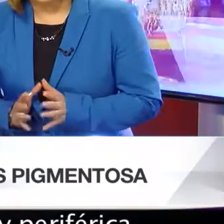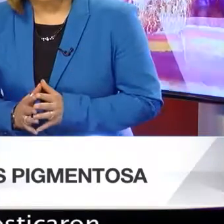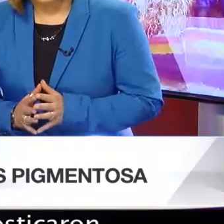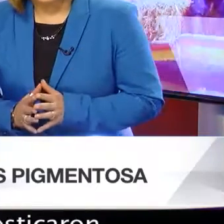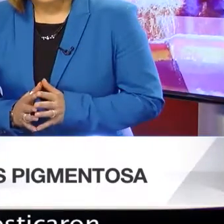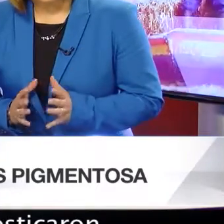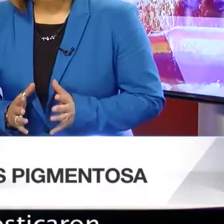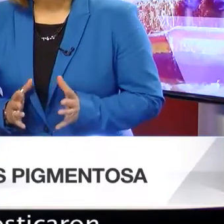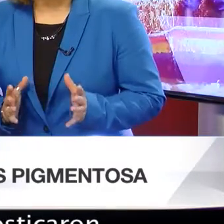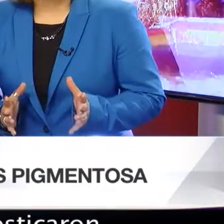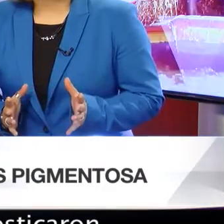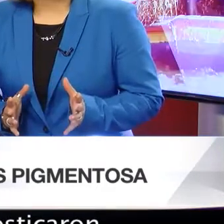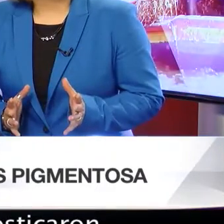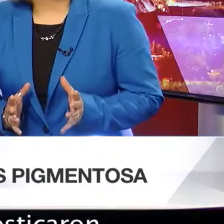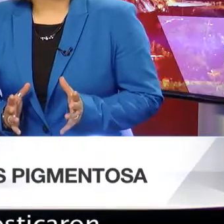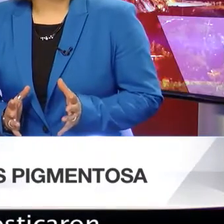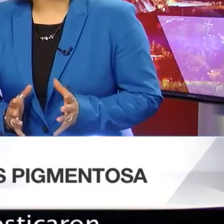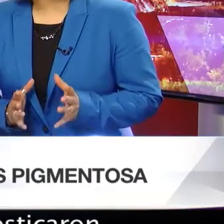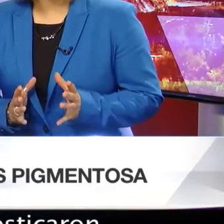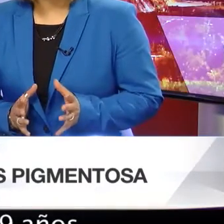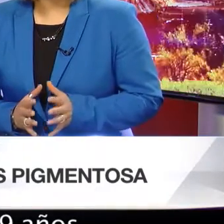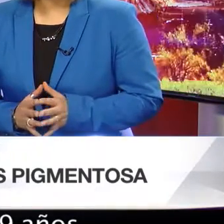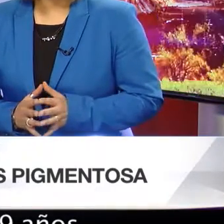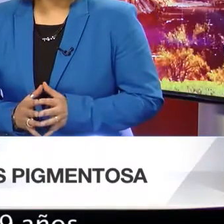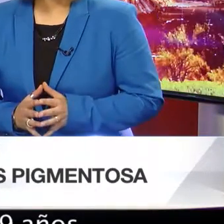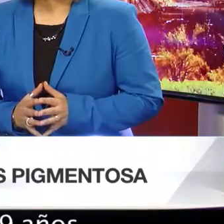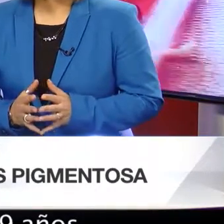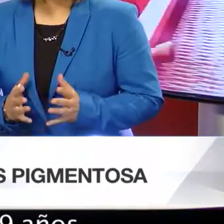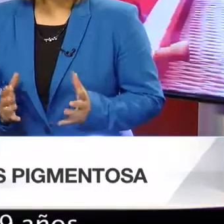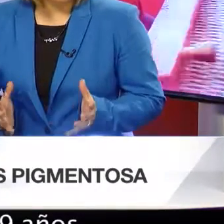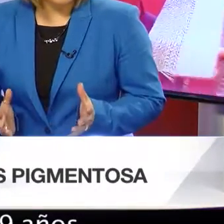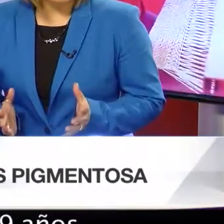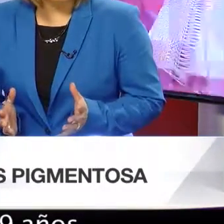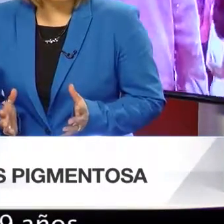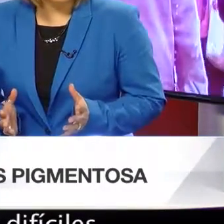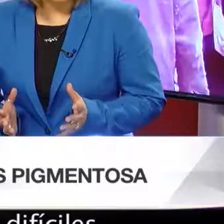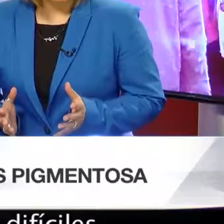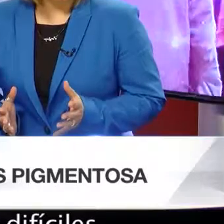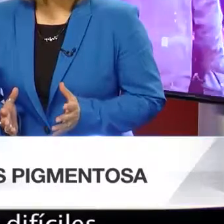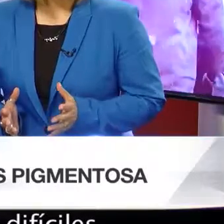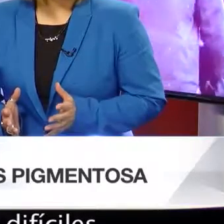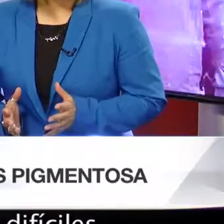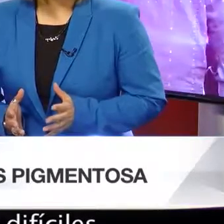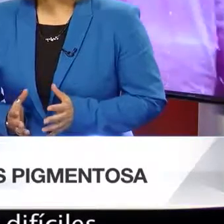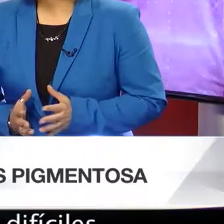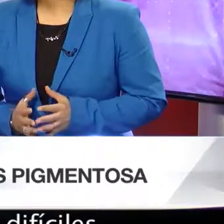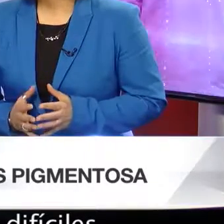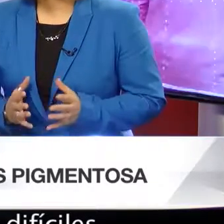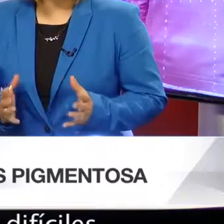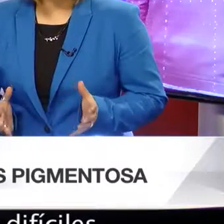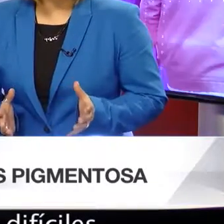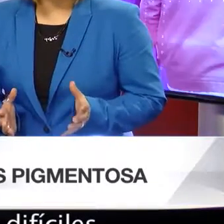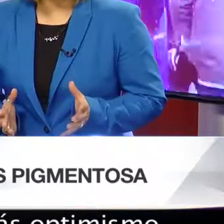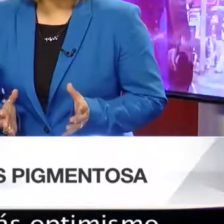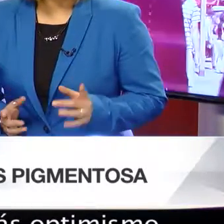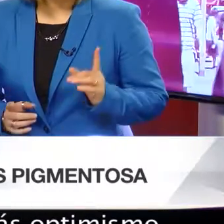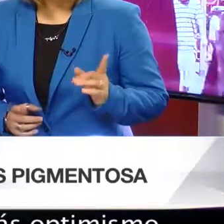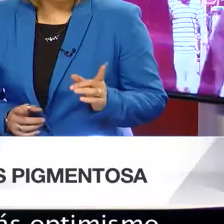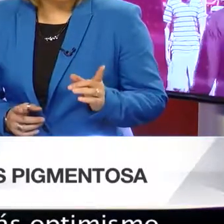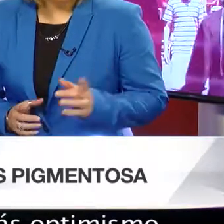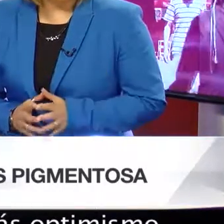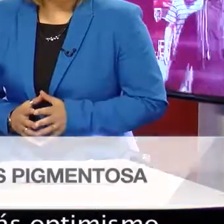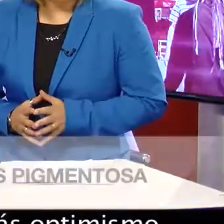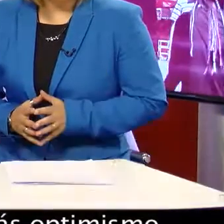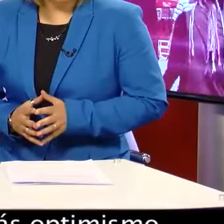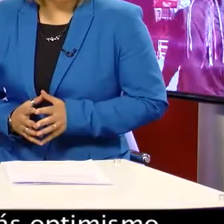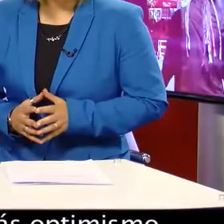periférica. A Claudia Naranjo le diagnosticaron esta enfermedad a los 19 años y pasó por momentos muy difíciles. Pero